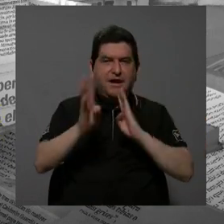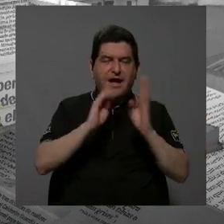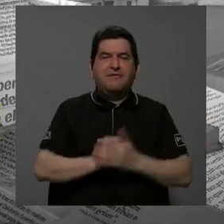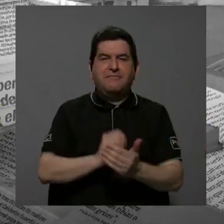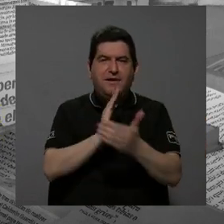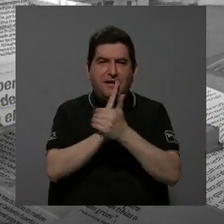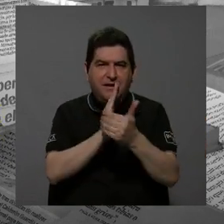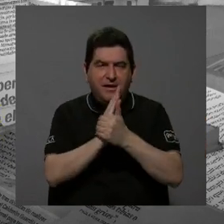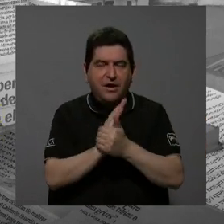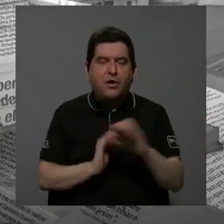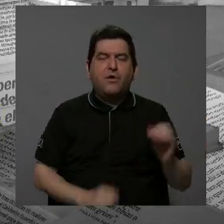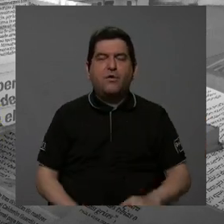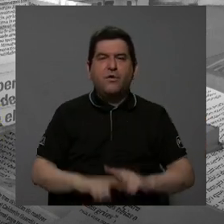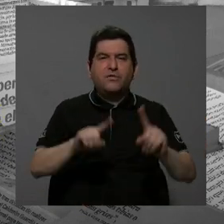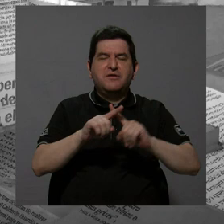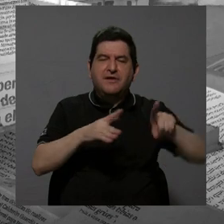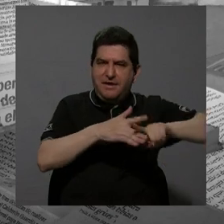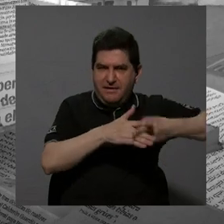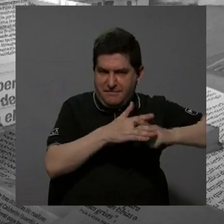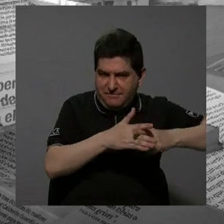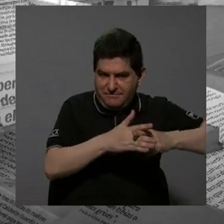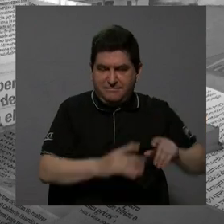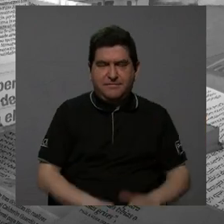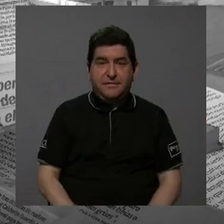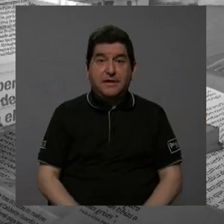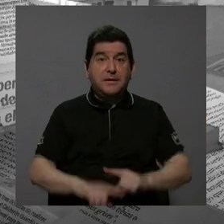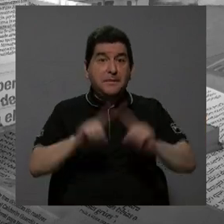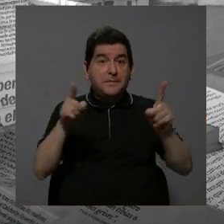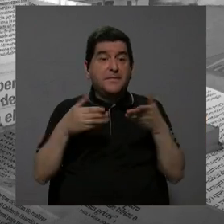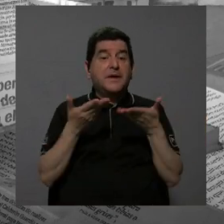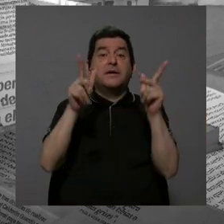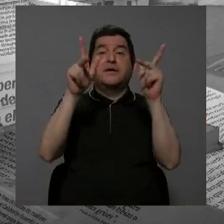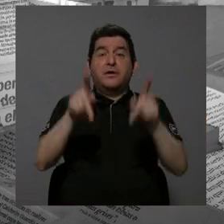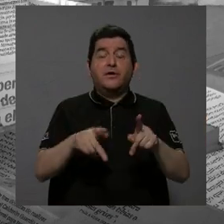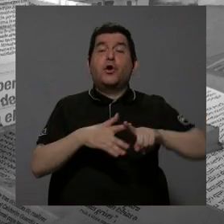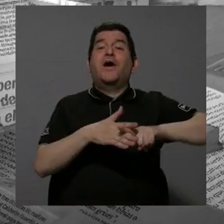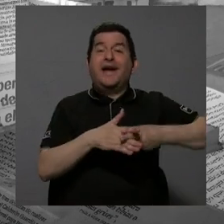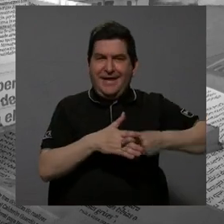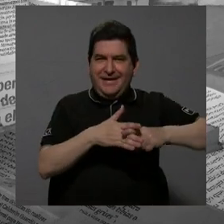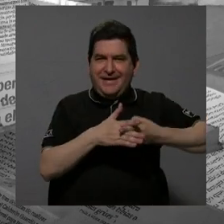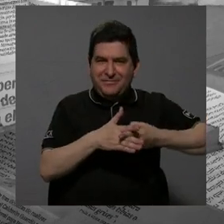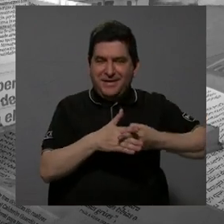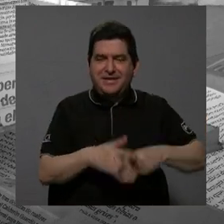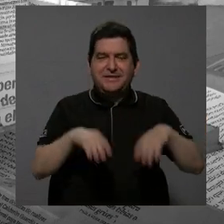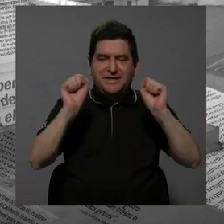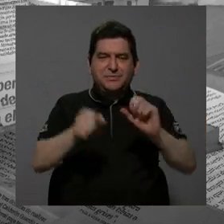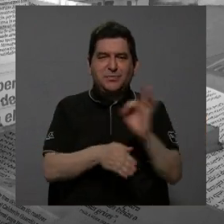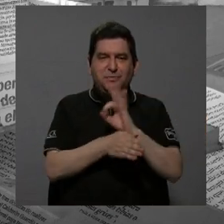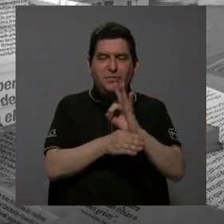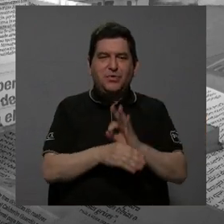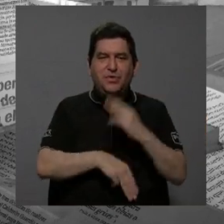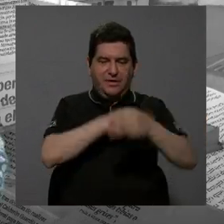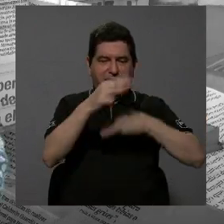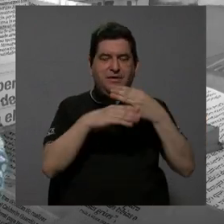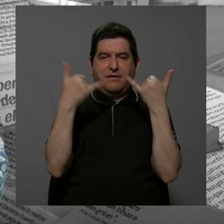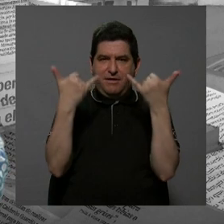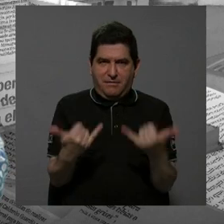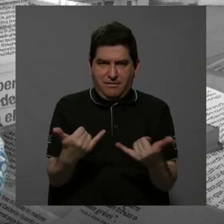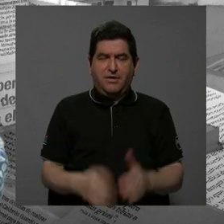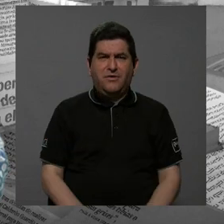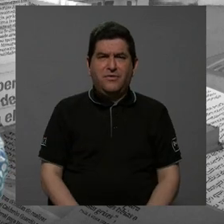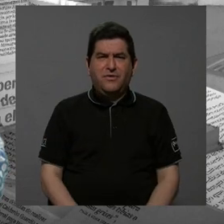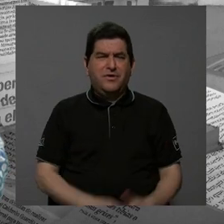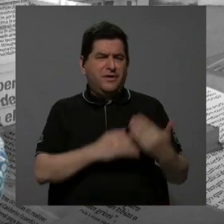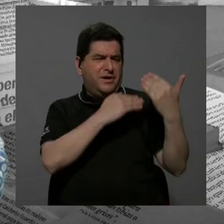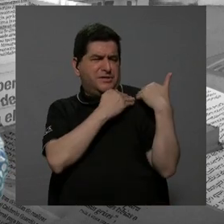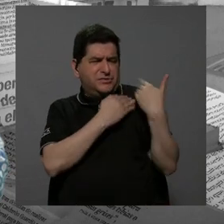competencias, otros de habilidades. Pero en general es darle a las personas las herramientas para desenvolverse en el mundo actual. ¿Cómo hacemos para